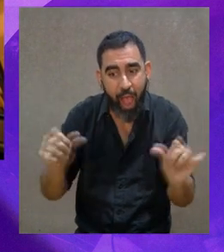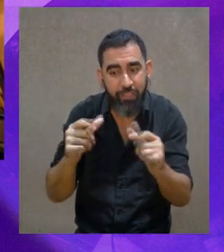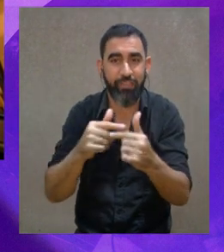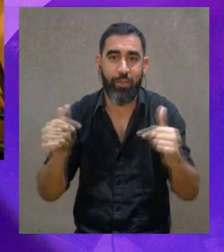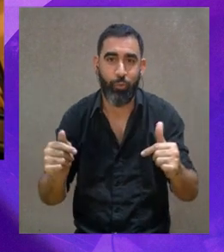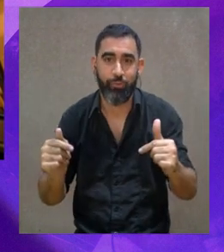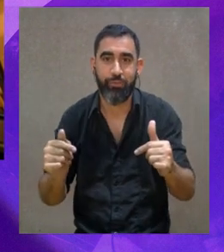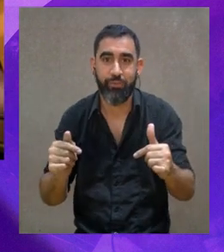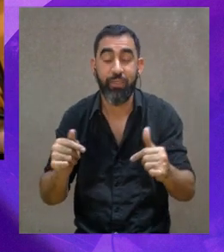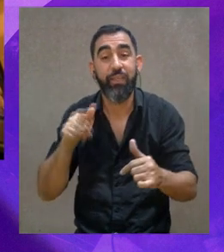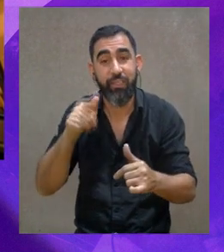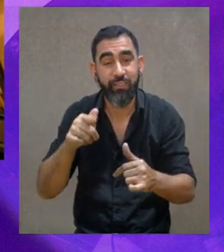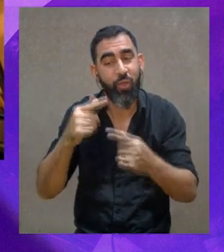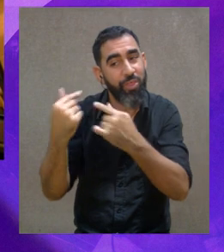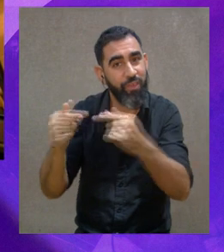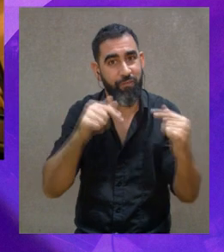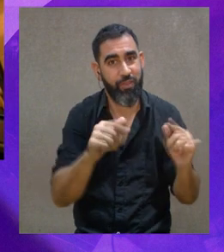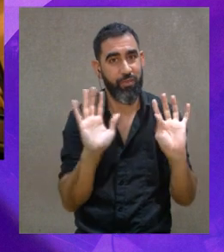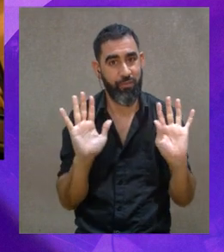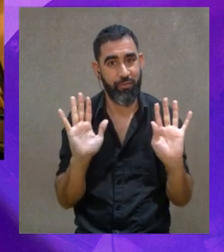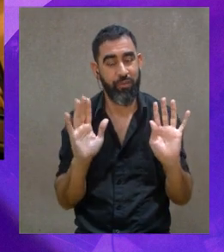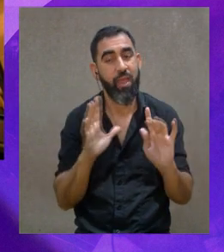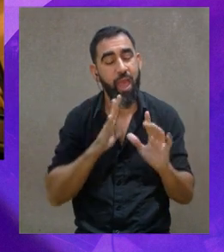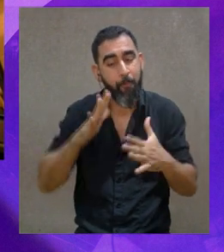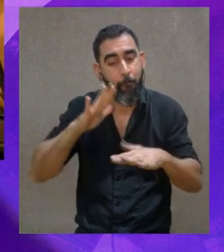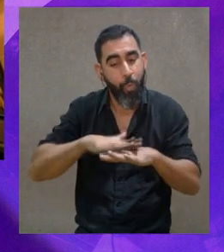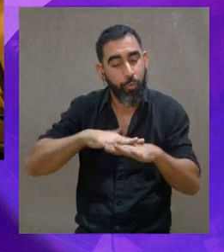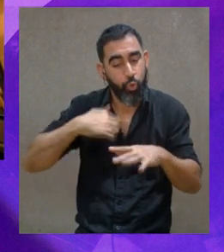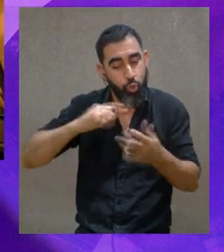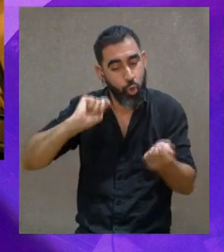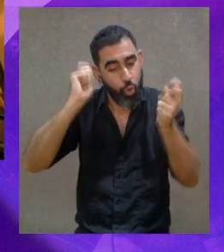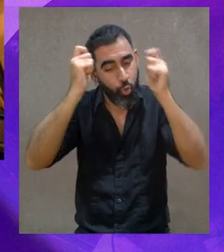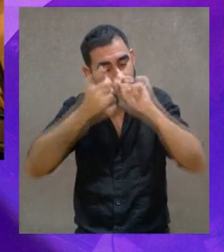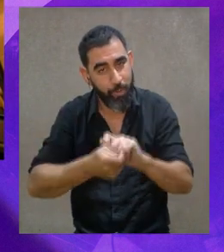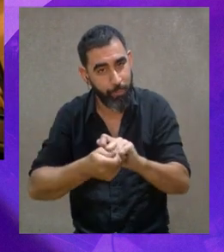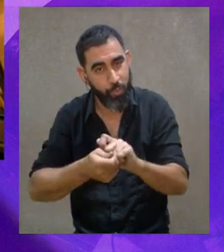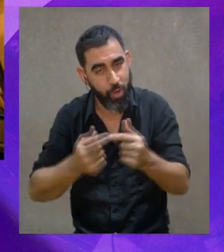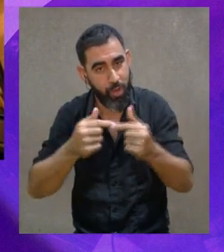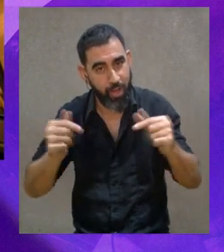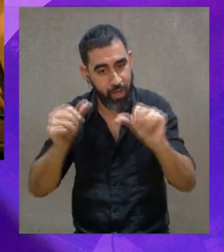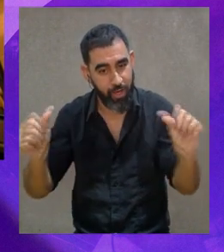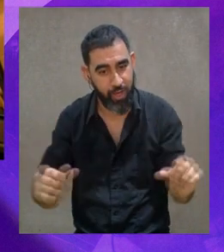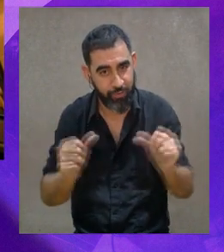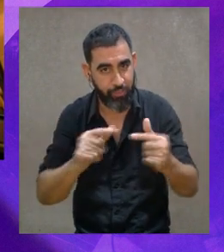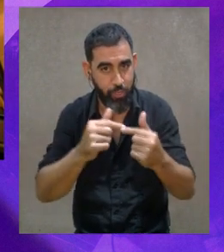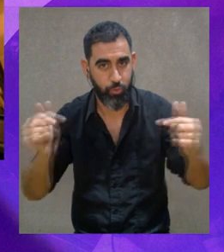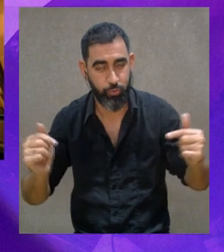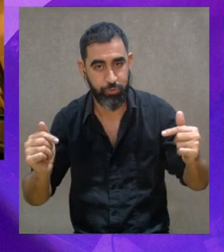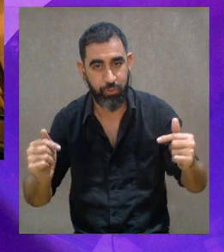una realidad a otro empezando por la nuestra y también el proceso